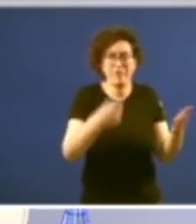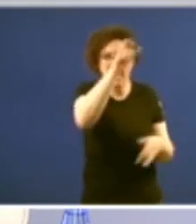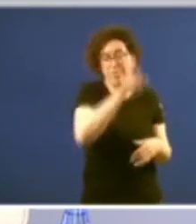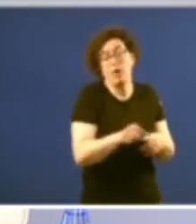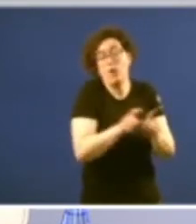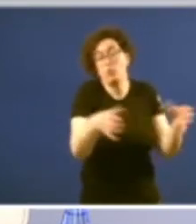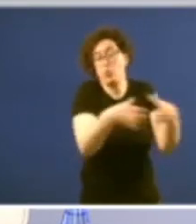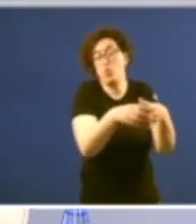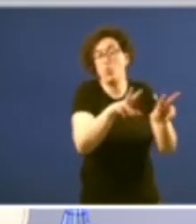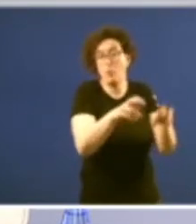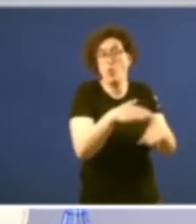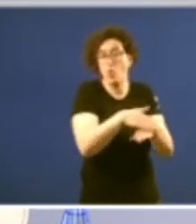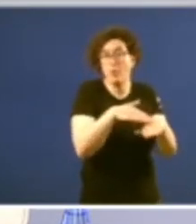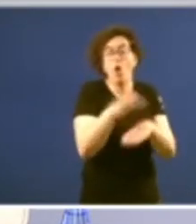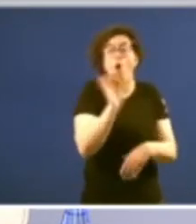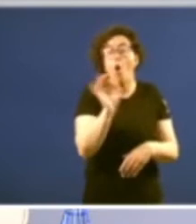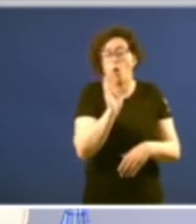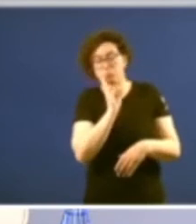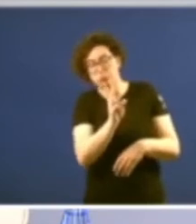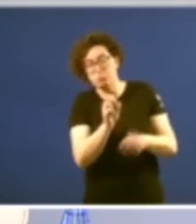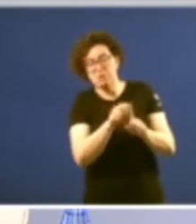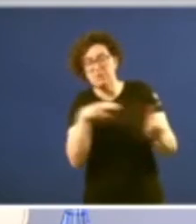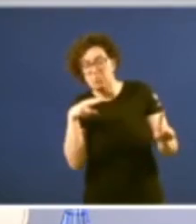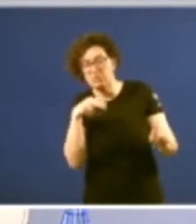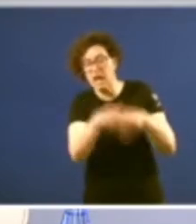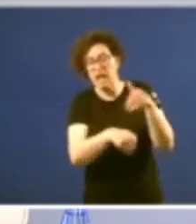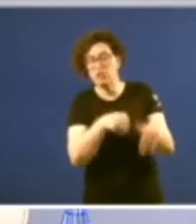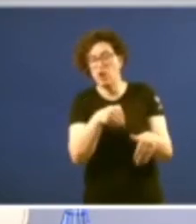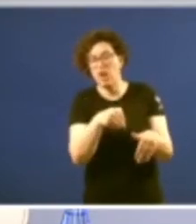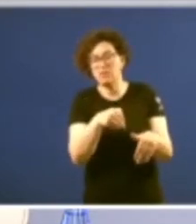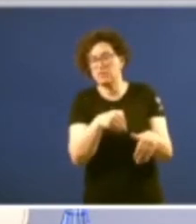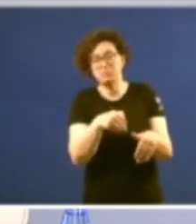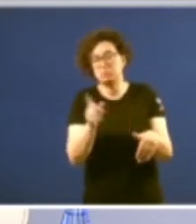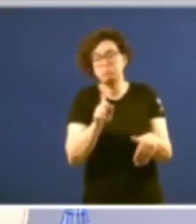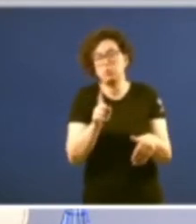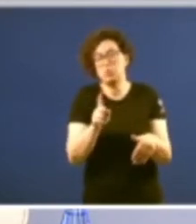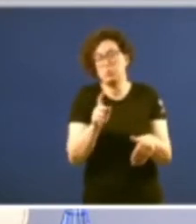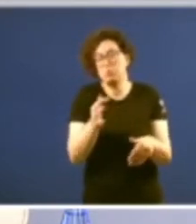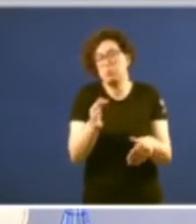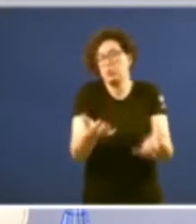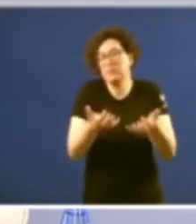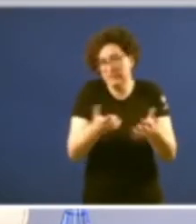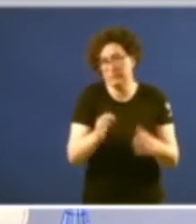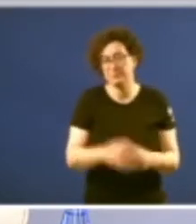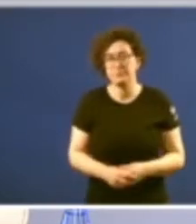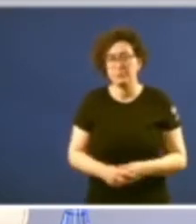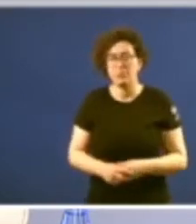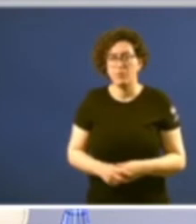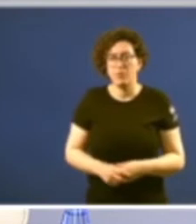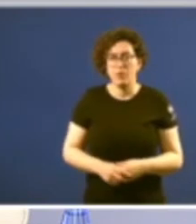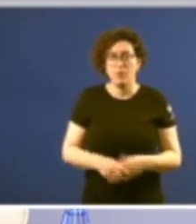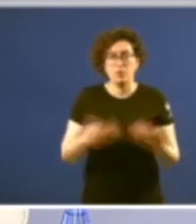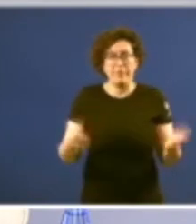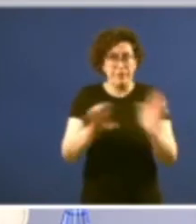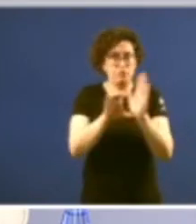Goberno ou se as perspectivas electorais non xe son particularmente propícies Pois ben A